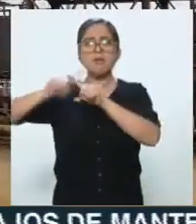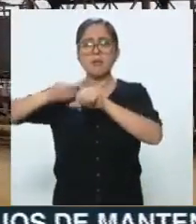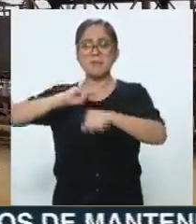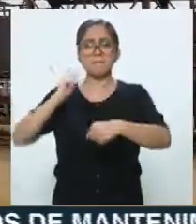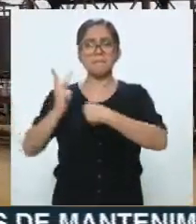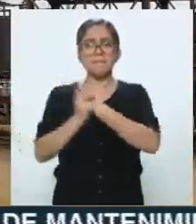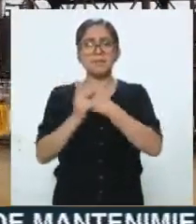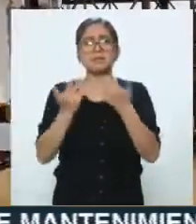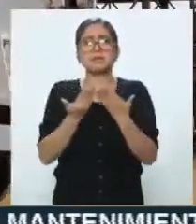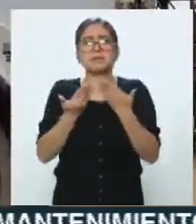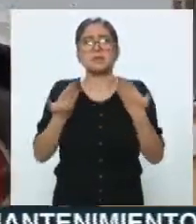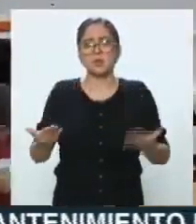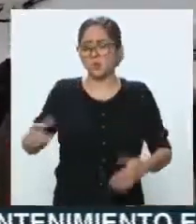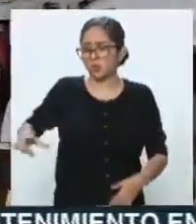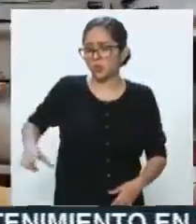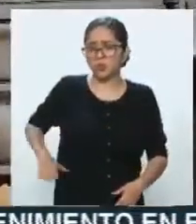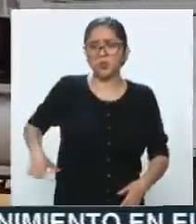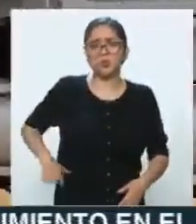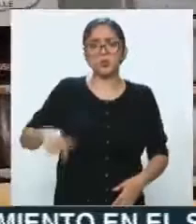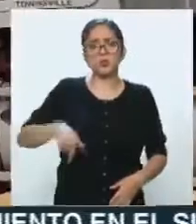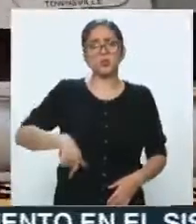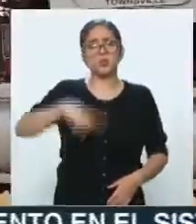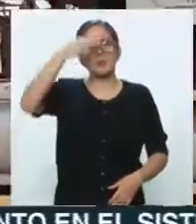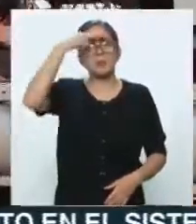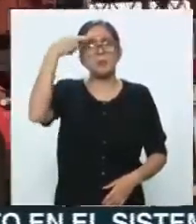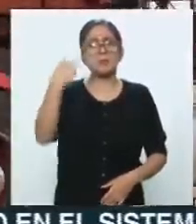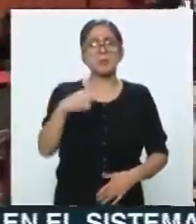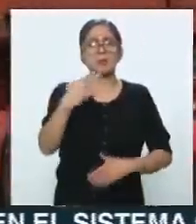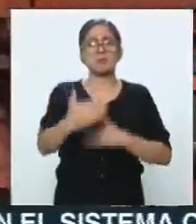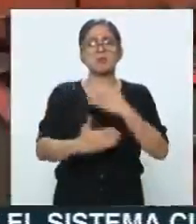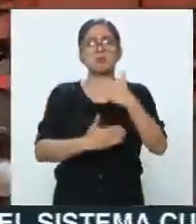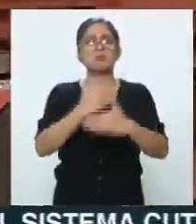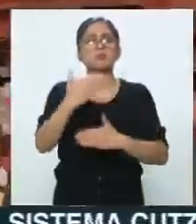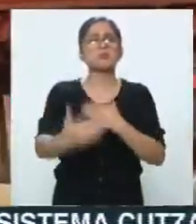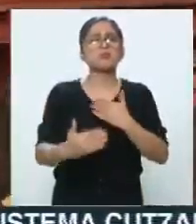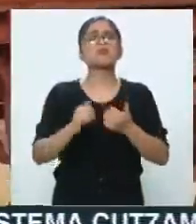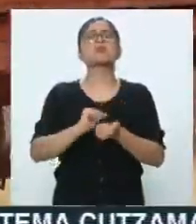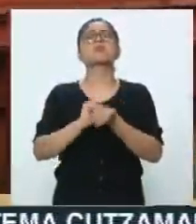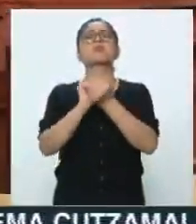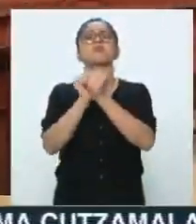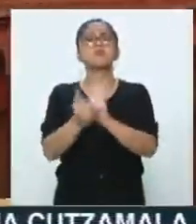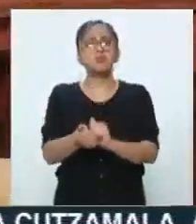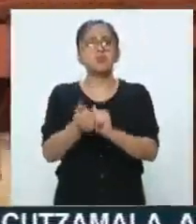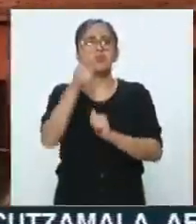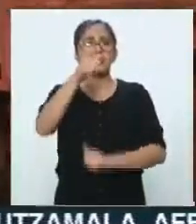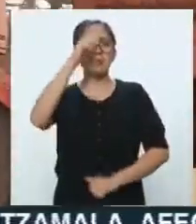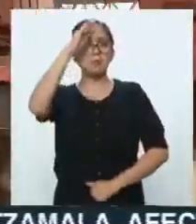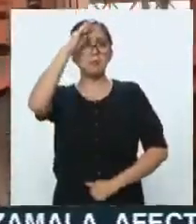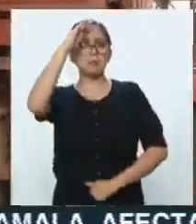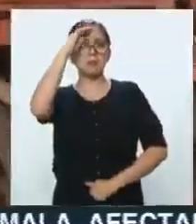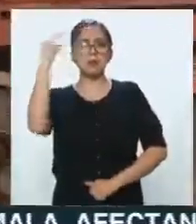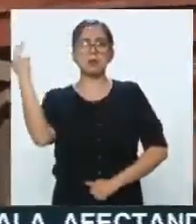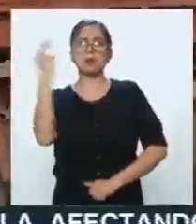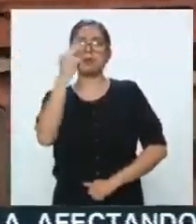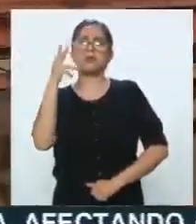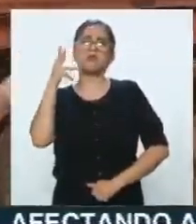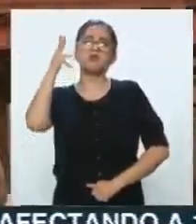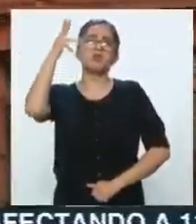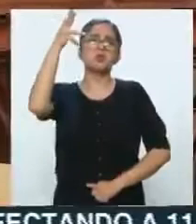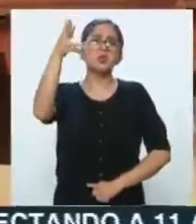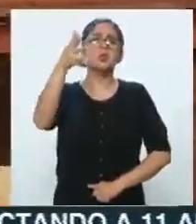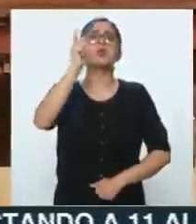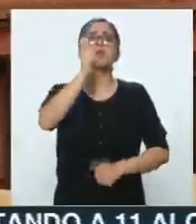el actual gobierno de México deja su impronta, la de un pensamiento progresista y un bienestar para todos